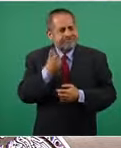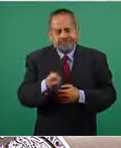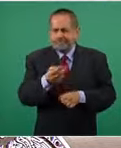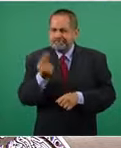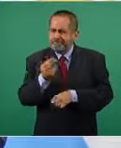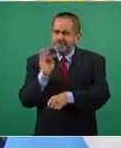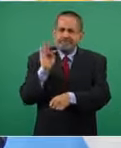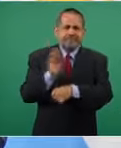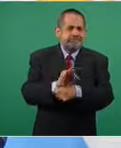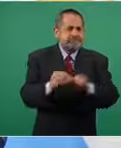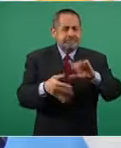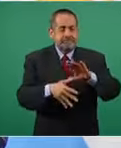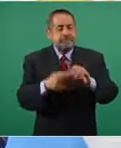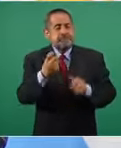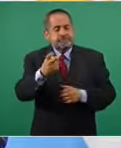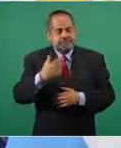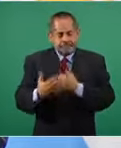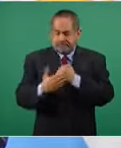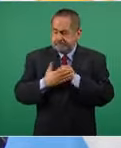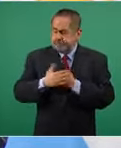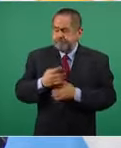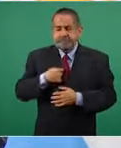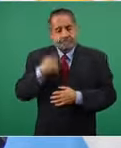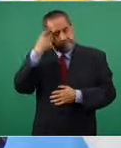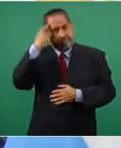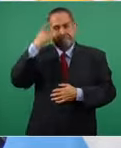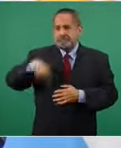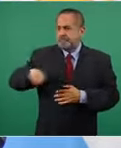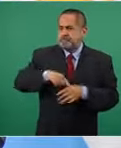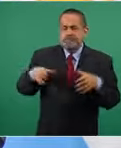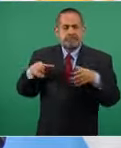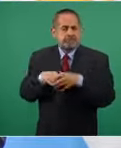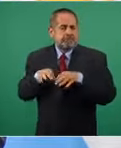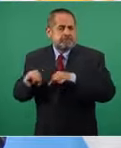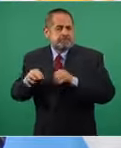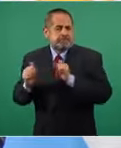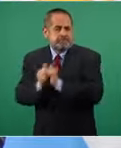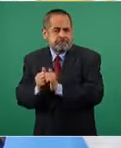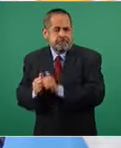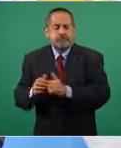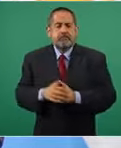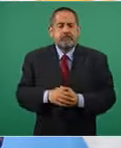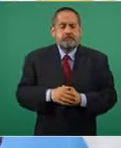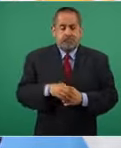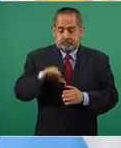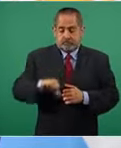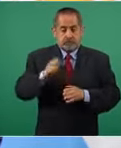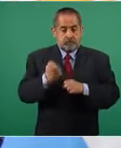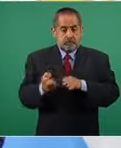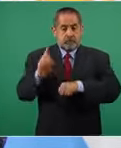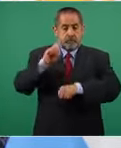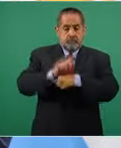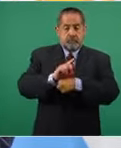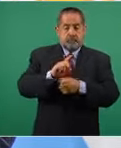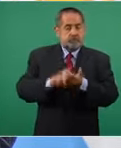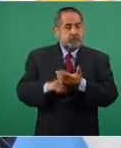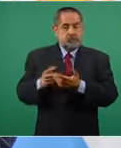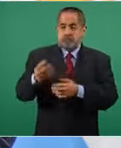convoca y eso debemos seguir trabajando juntos. Así que en este día que me comentaba el presidente